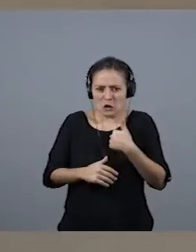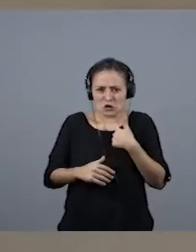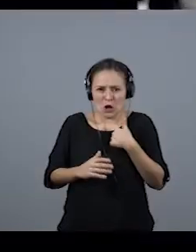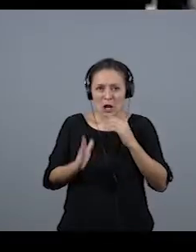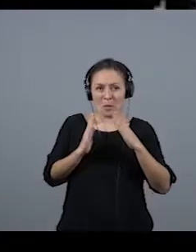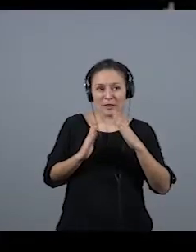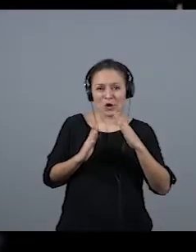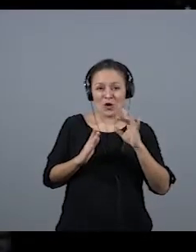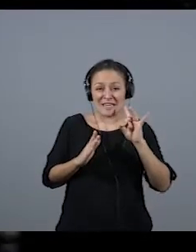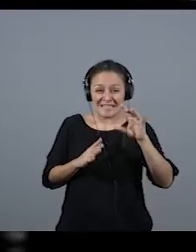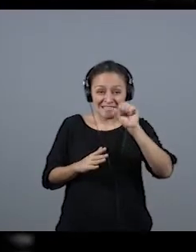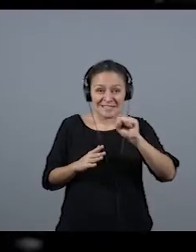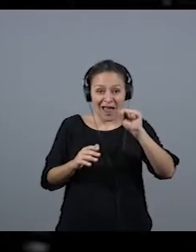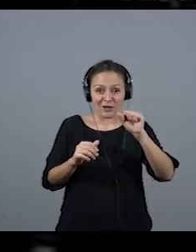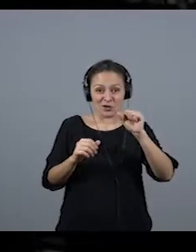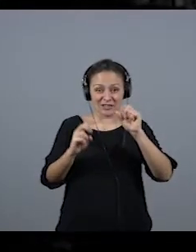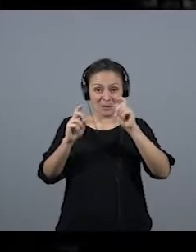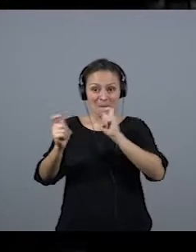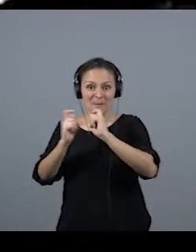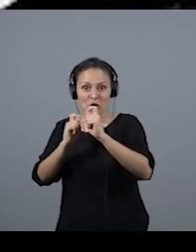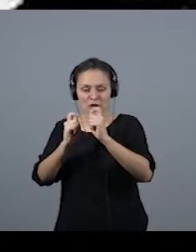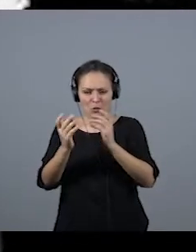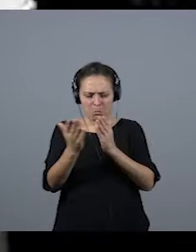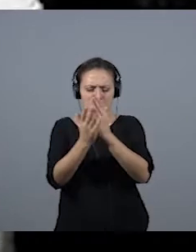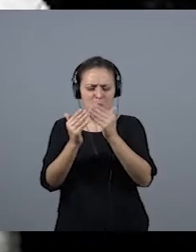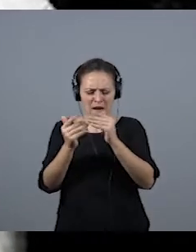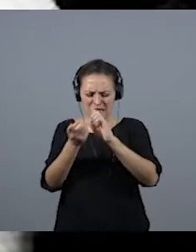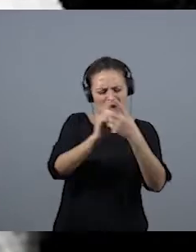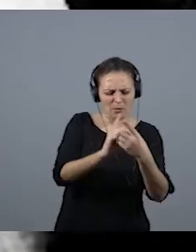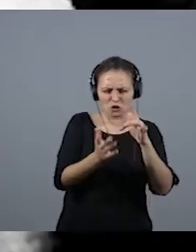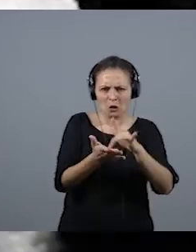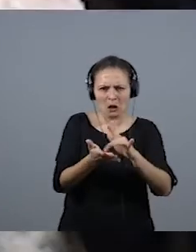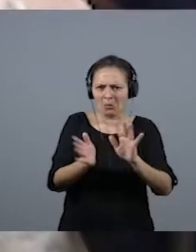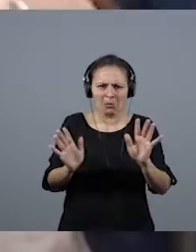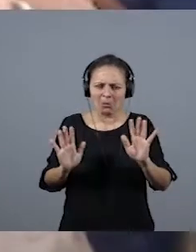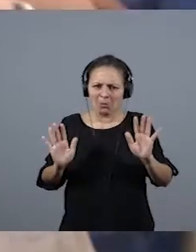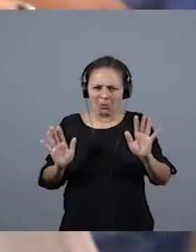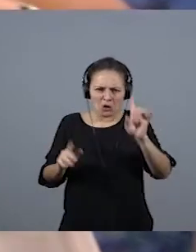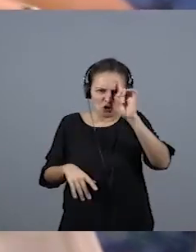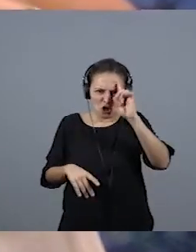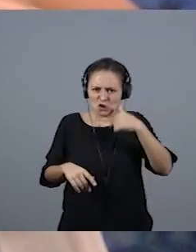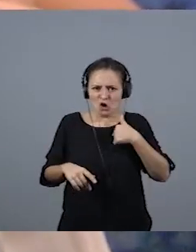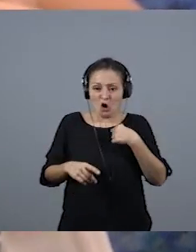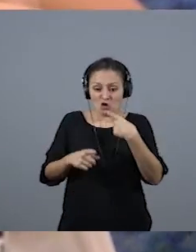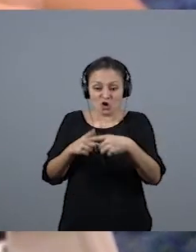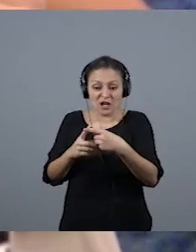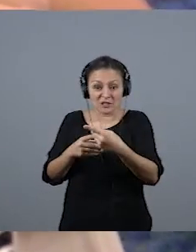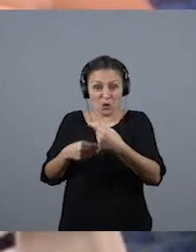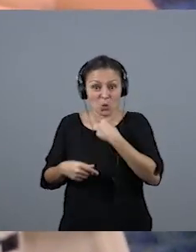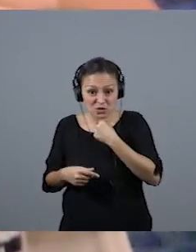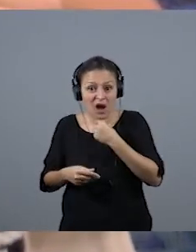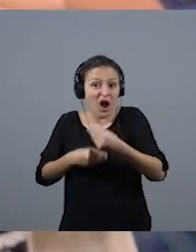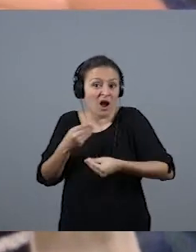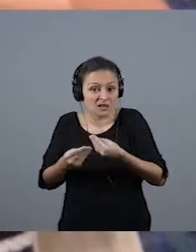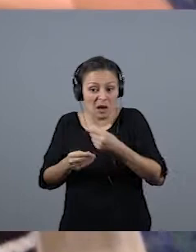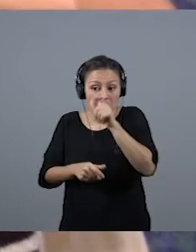15 años en el mundo del periodismo deportivo. Nunca, porque yo hacía lo que me gustaba y me dejaban. Mis padres me dejaban estudiar, que estaba